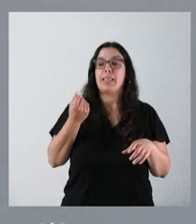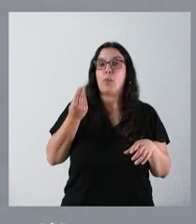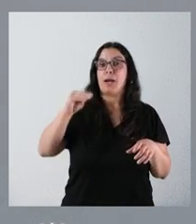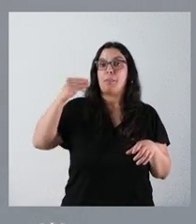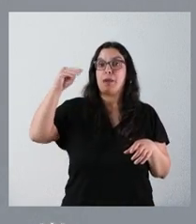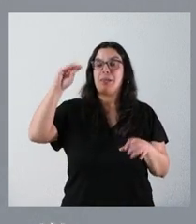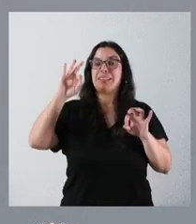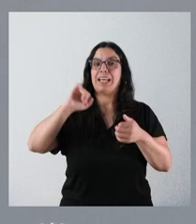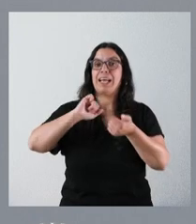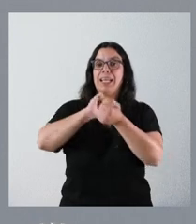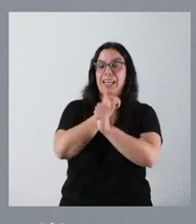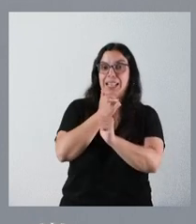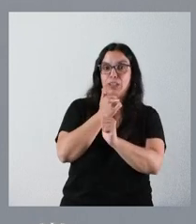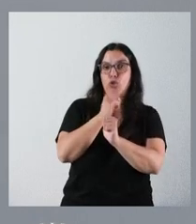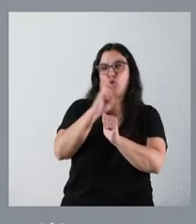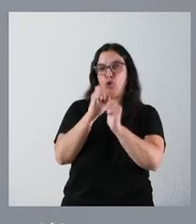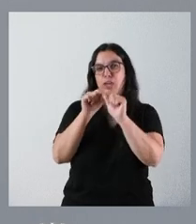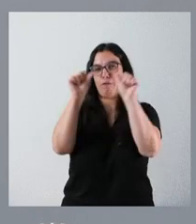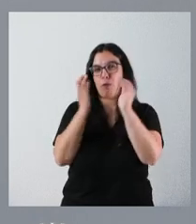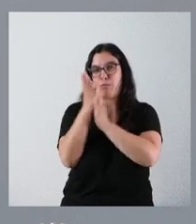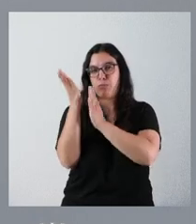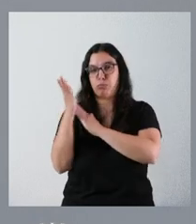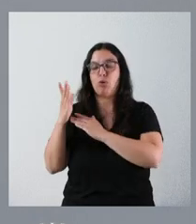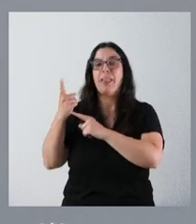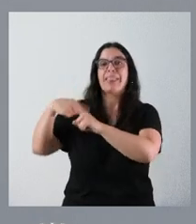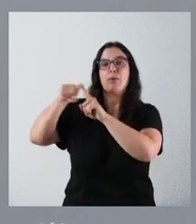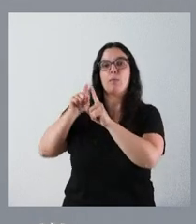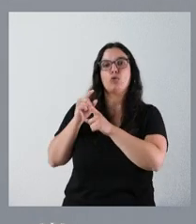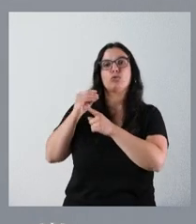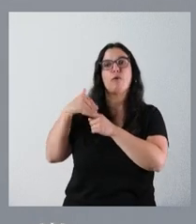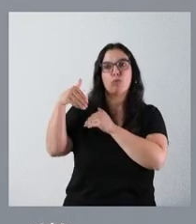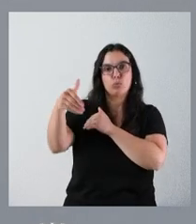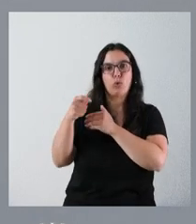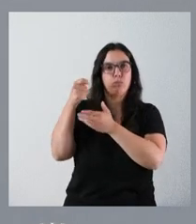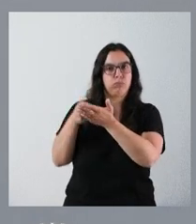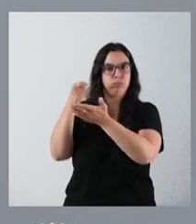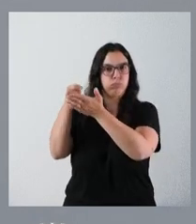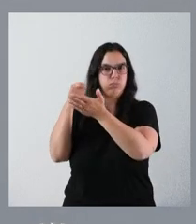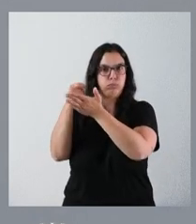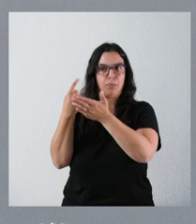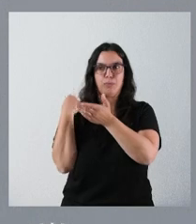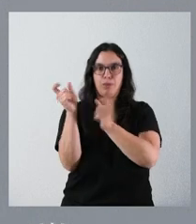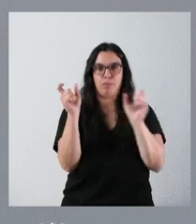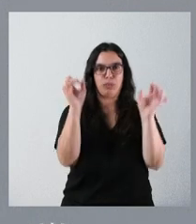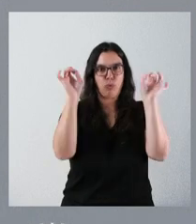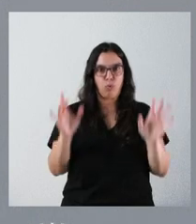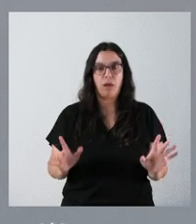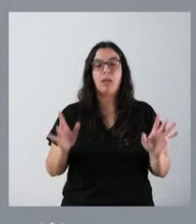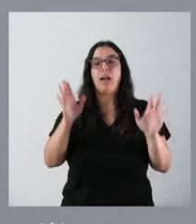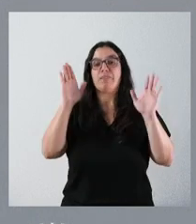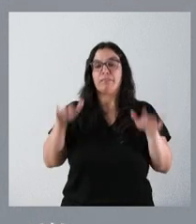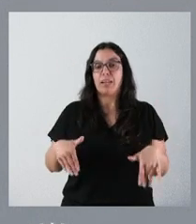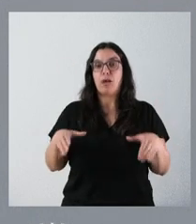de créditos BEI que iremos devolviendo en el futuro por un importe igual al que les hemos señalado. En definitiva, la Junta acabará